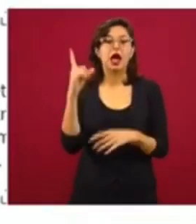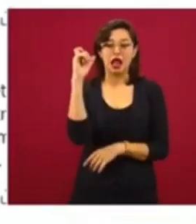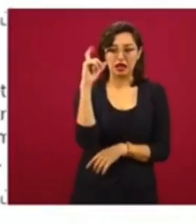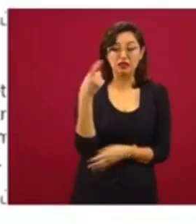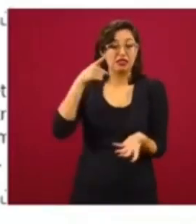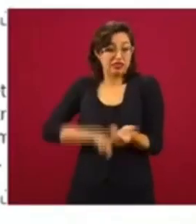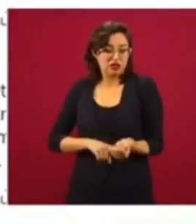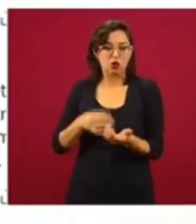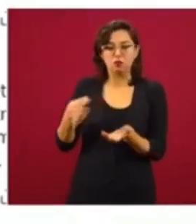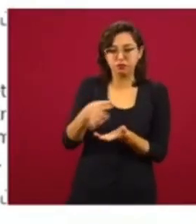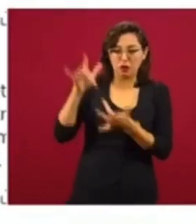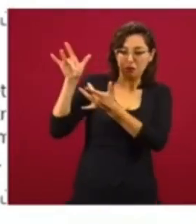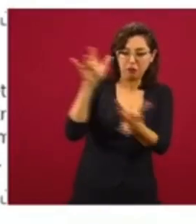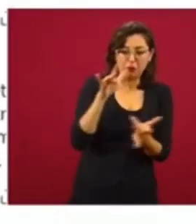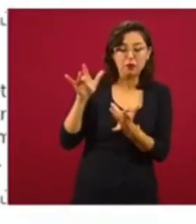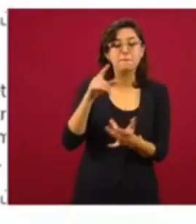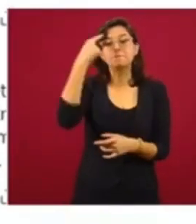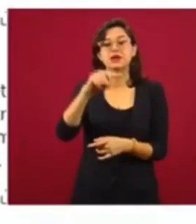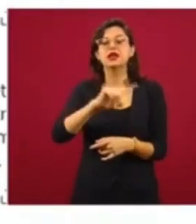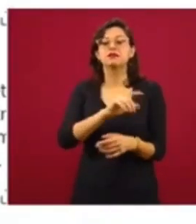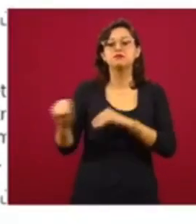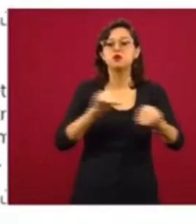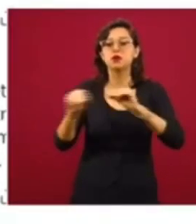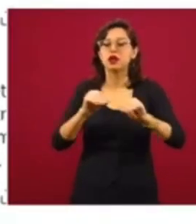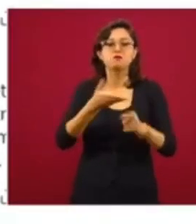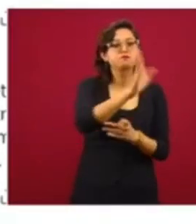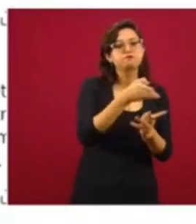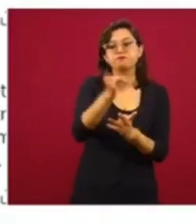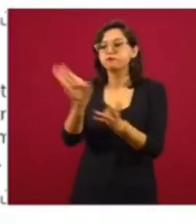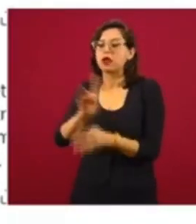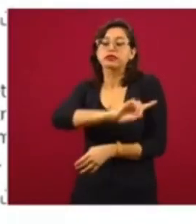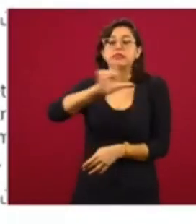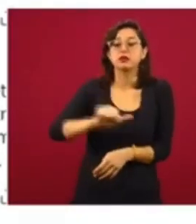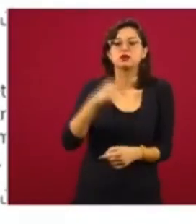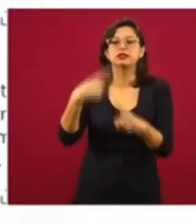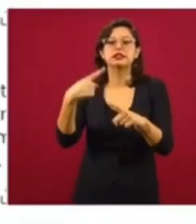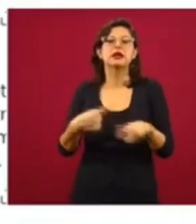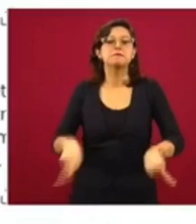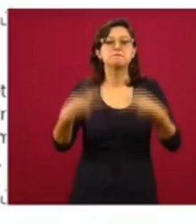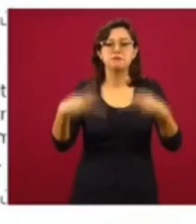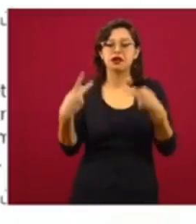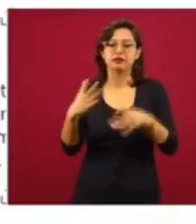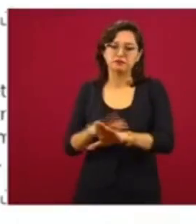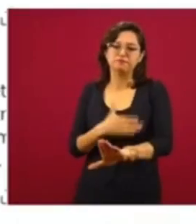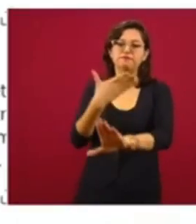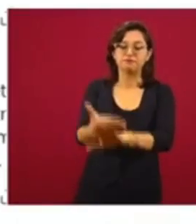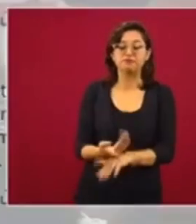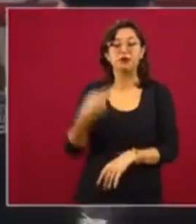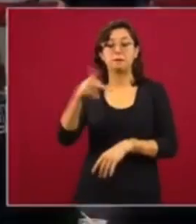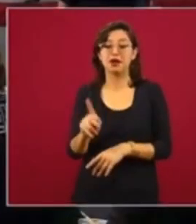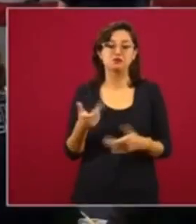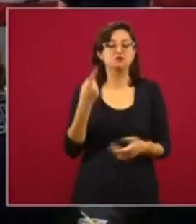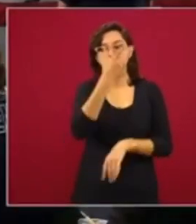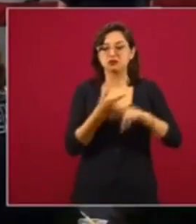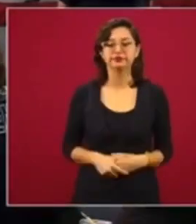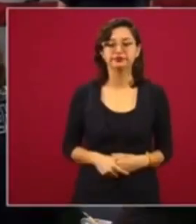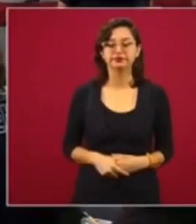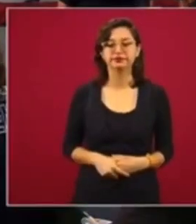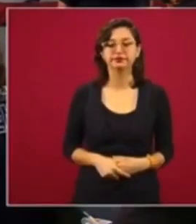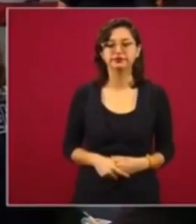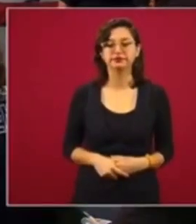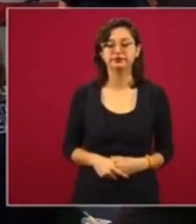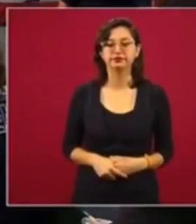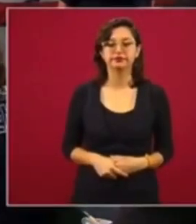electrónicos en armas comercializadas en la frontera para rastrear su movimiento y actuar judicialmente contra los culpables. Sin embargo, la situación salió de control de las autoridades estadounidenses.